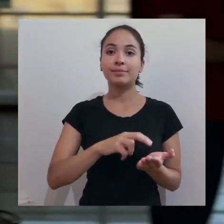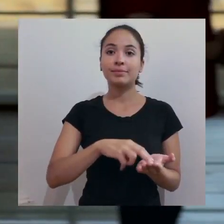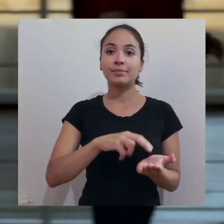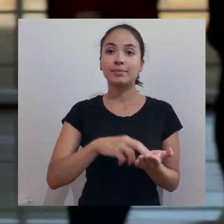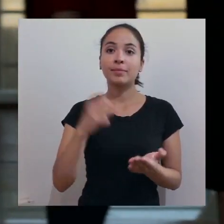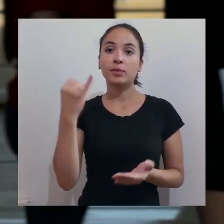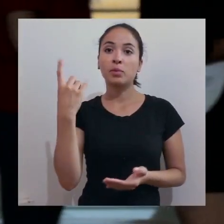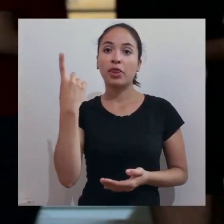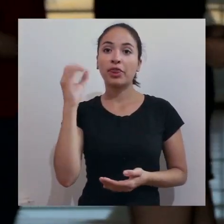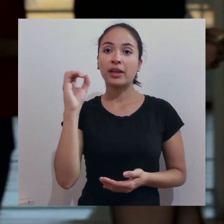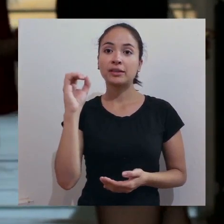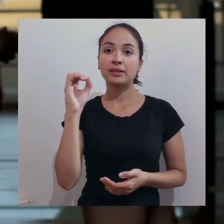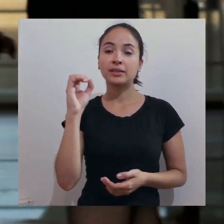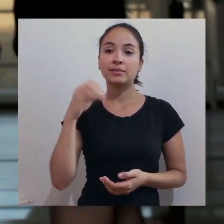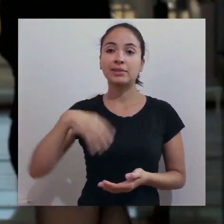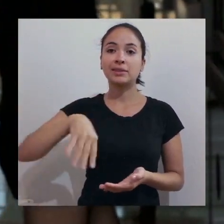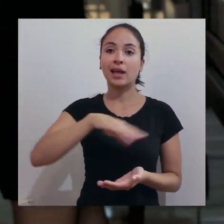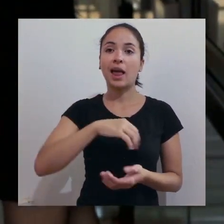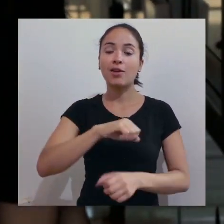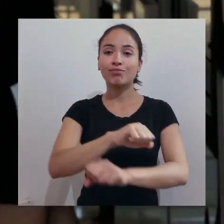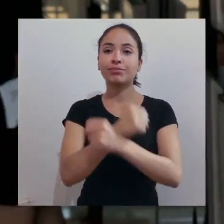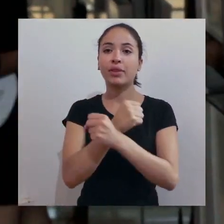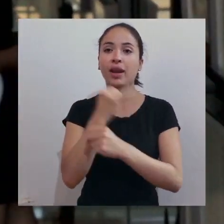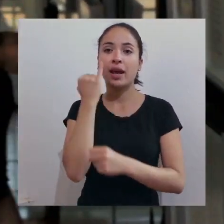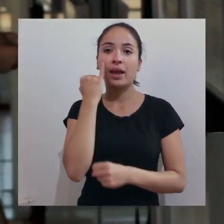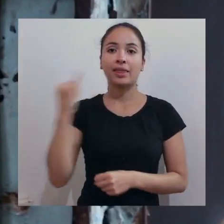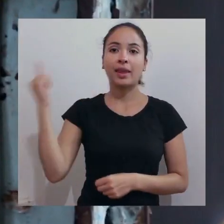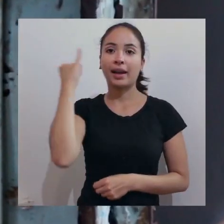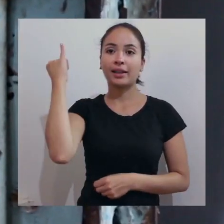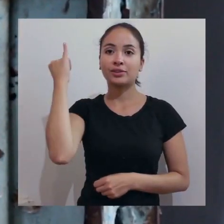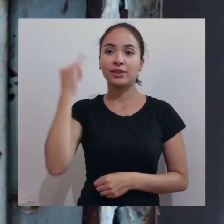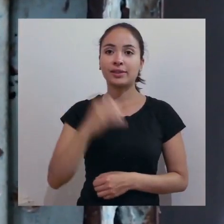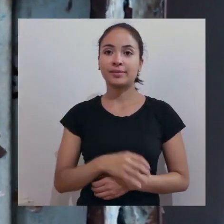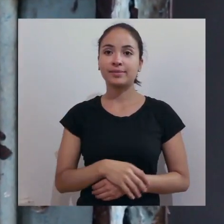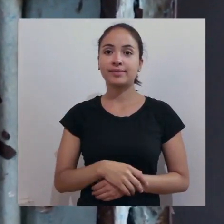Continúa caminando a parada 10, sala Condena Internacional. Continúa